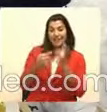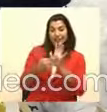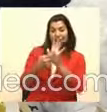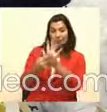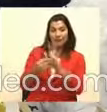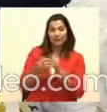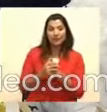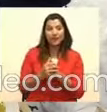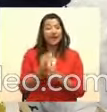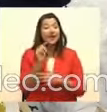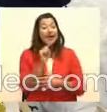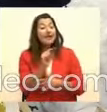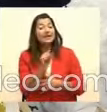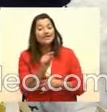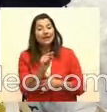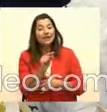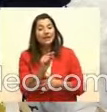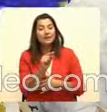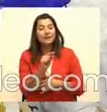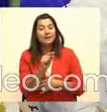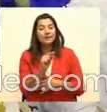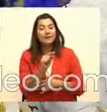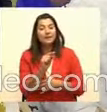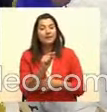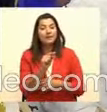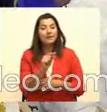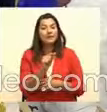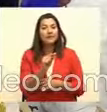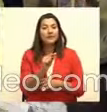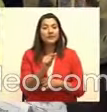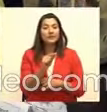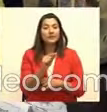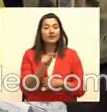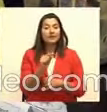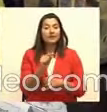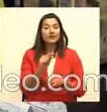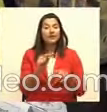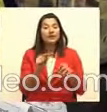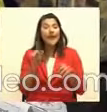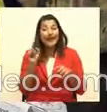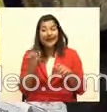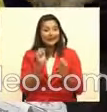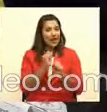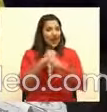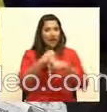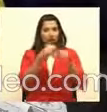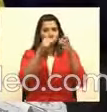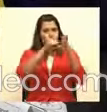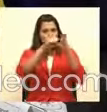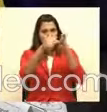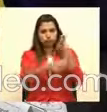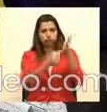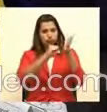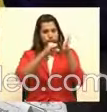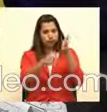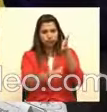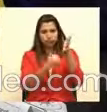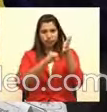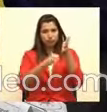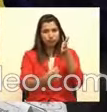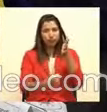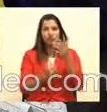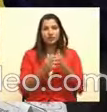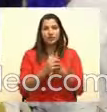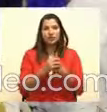Esta otra, ajá. Y esta. esta, la empapeló, y él no le, o sea, veanla que todos los papelitos